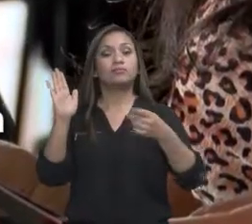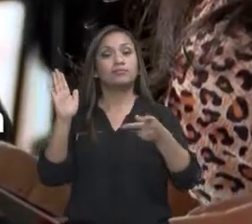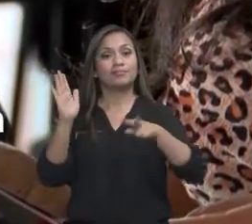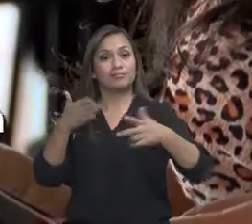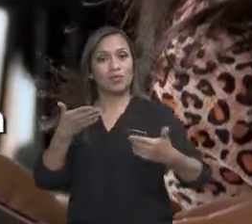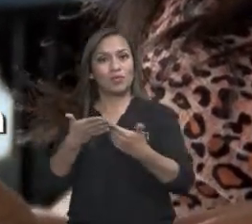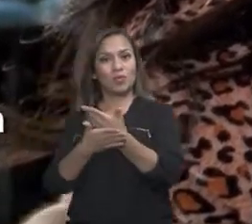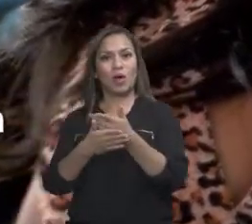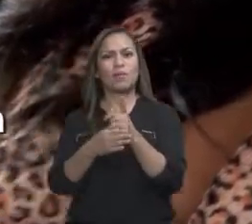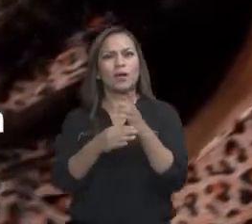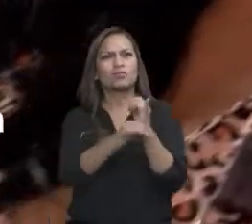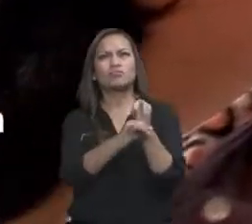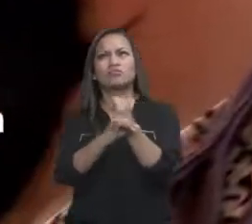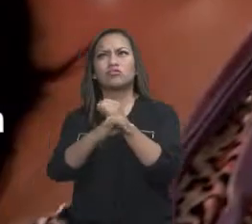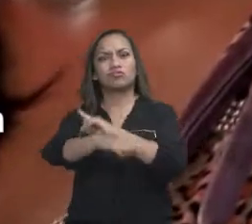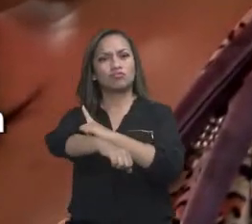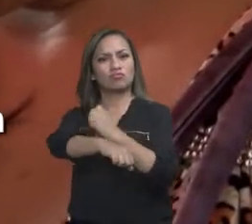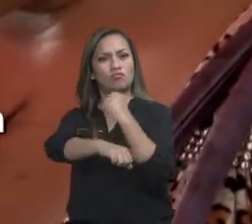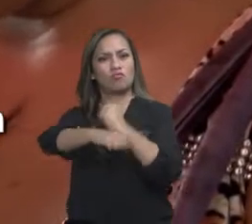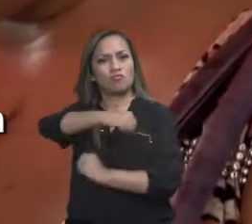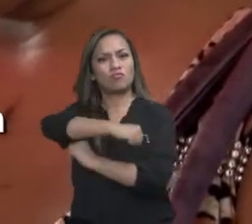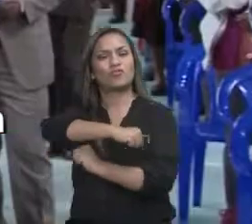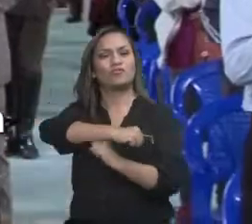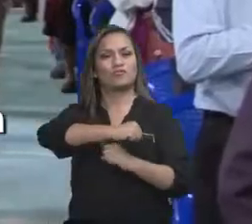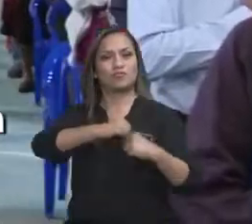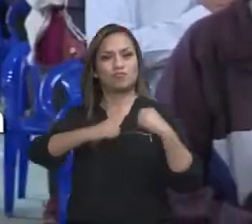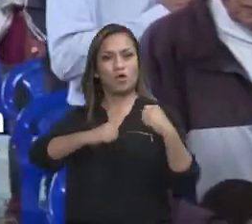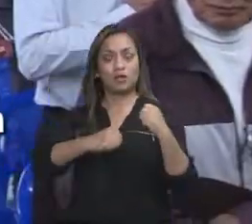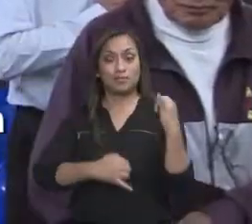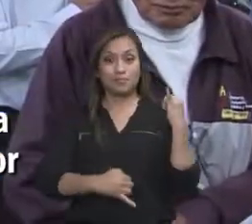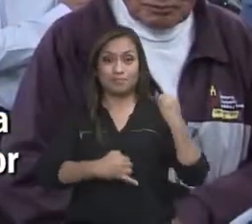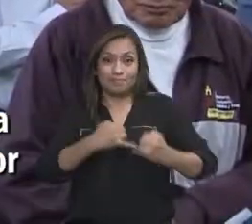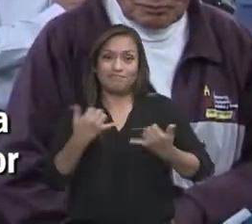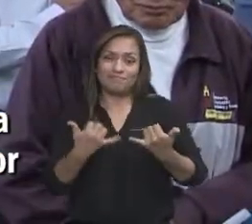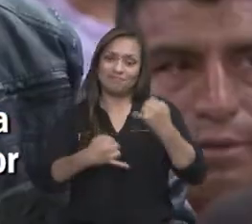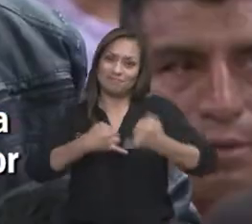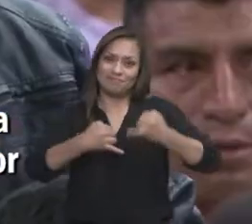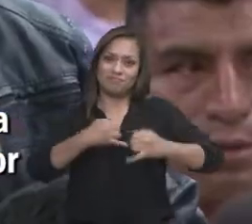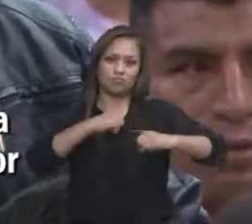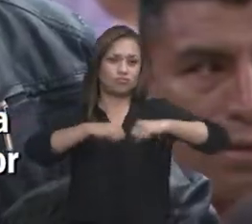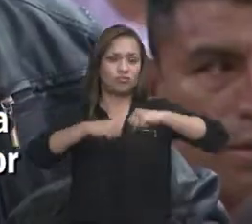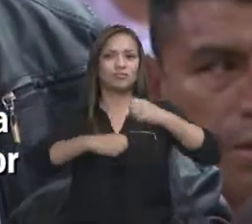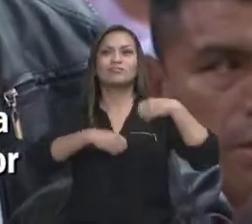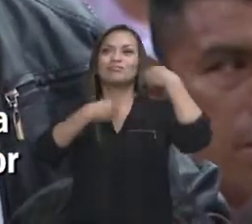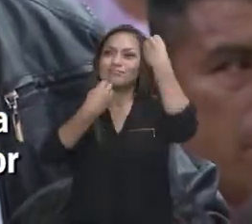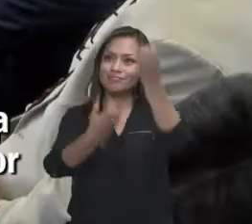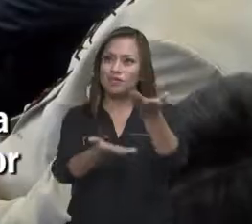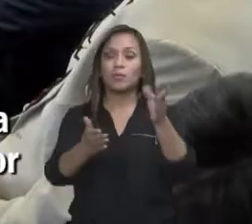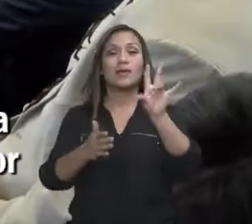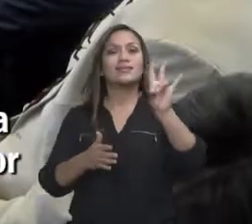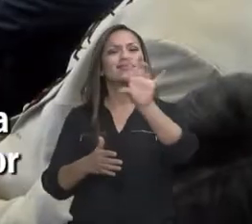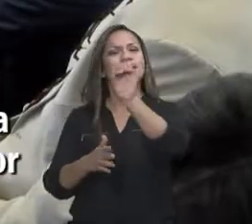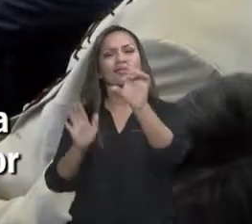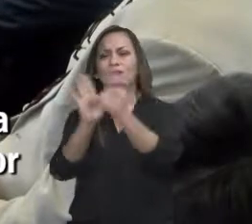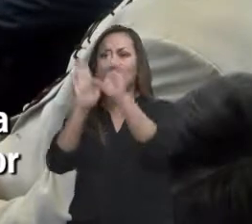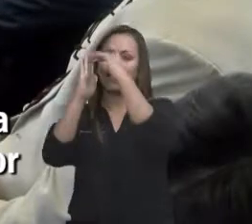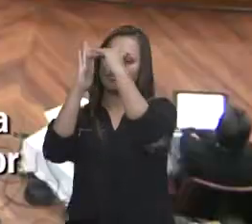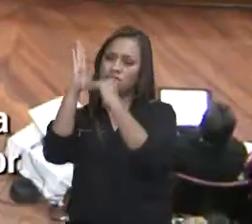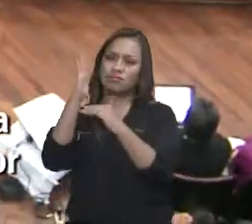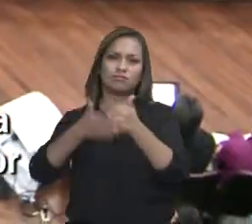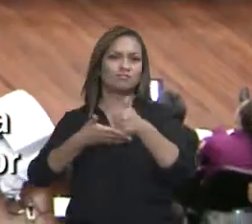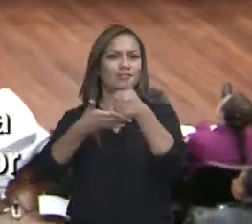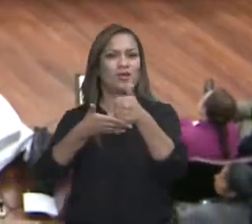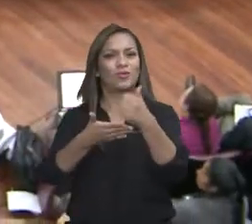la norma constitucional y consolide la nueva institucionalidad. Al finalizar su gestión, entrega al país más de